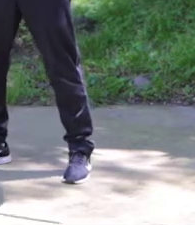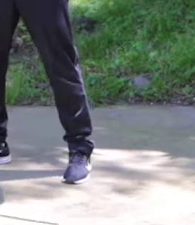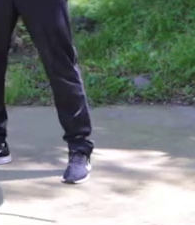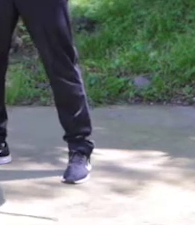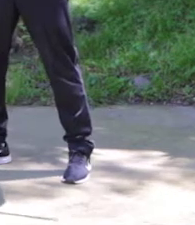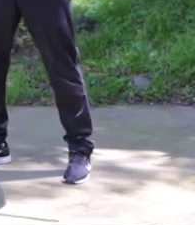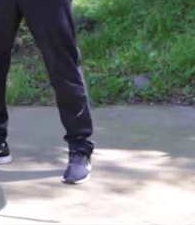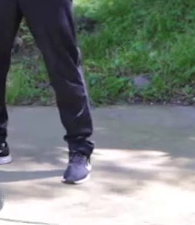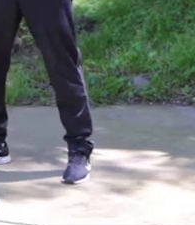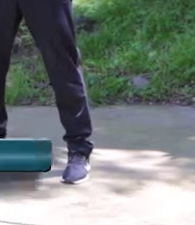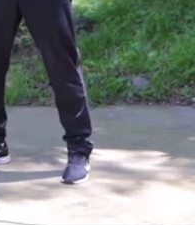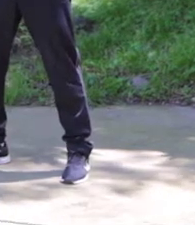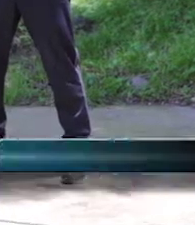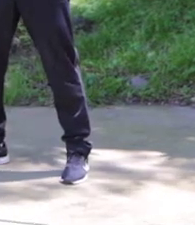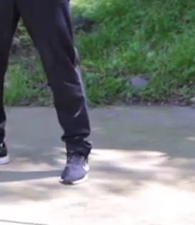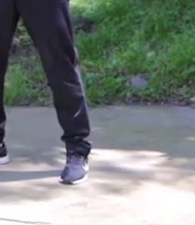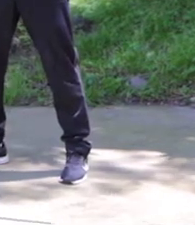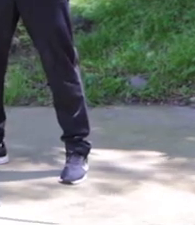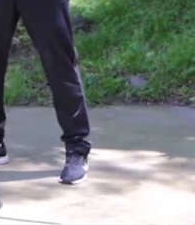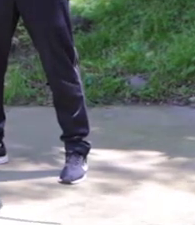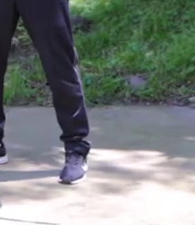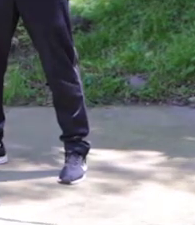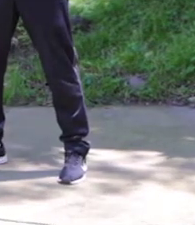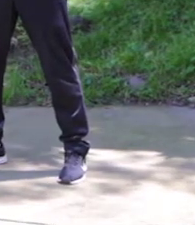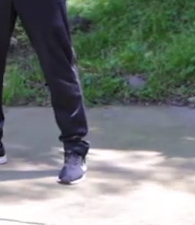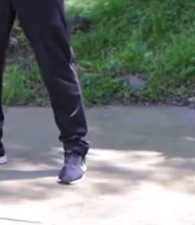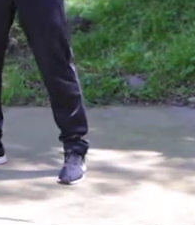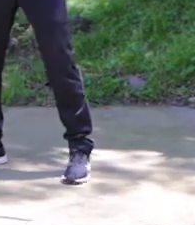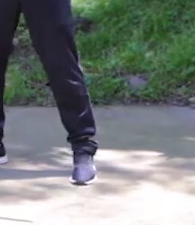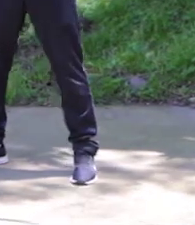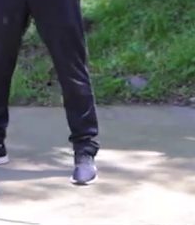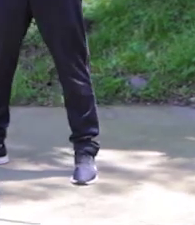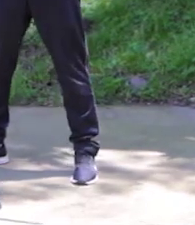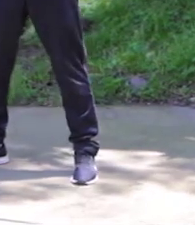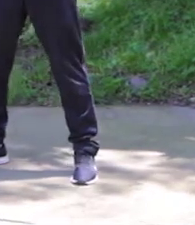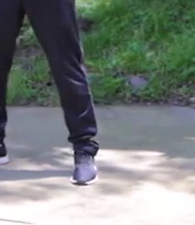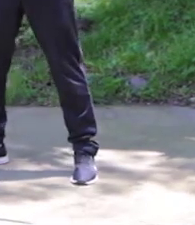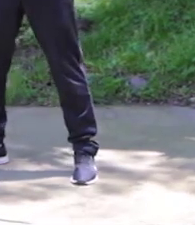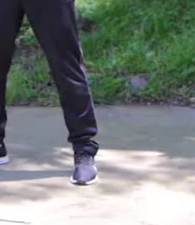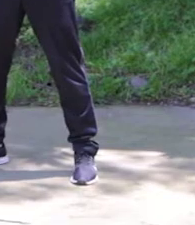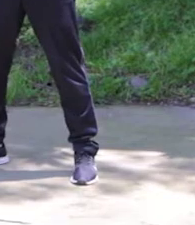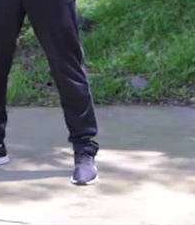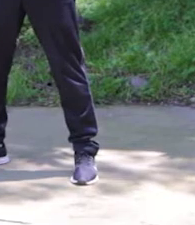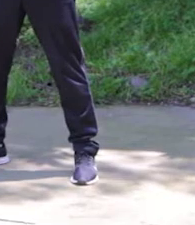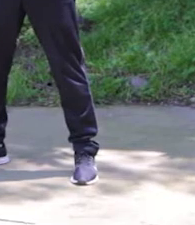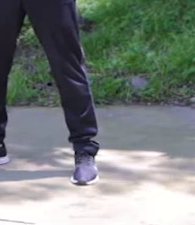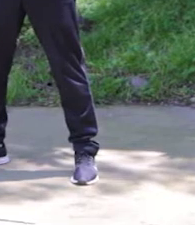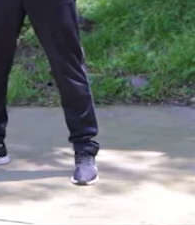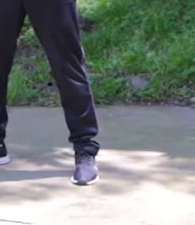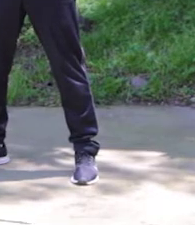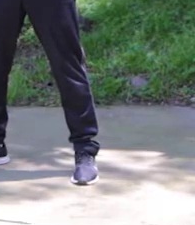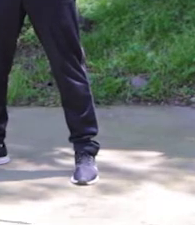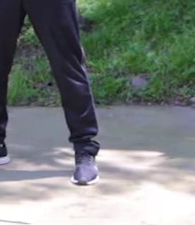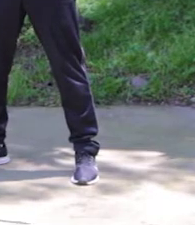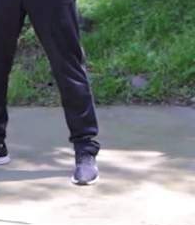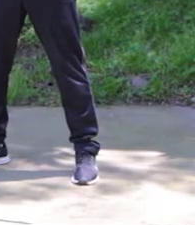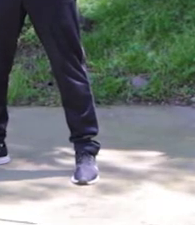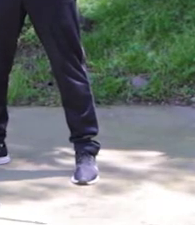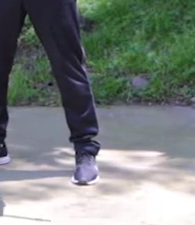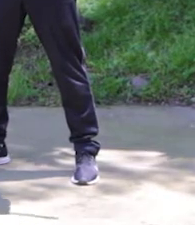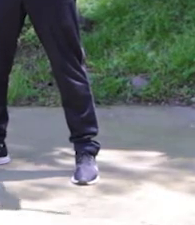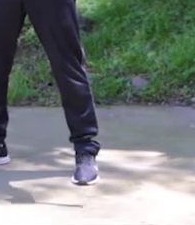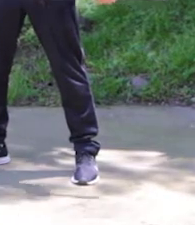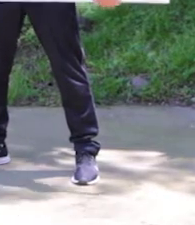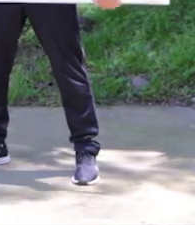Vamos a agarrar ya sea un palo de escoba o una toalla. De tal manera que podamos hacer esta posición. Lo que vamos a hacer